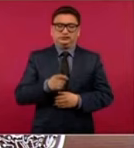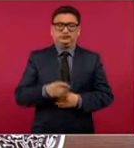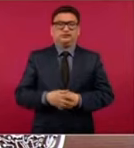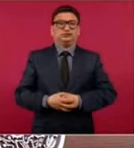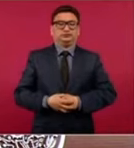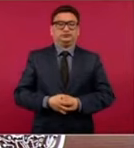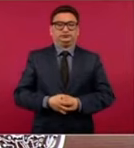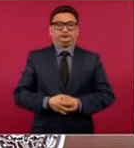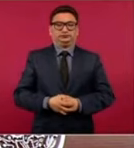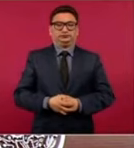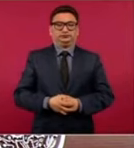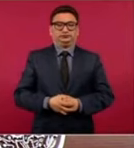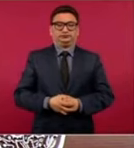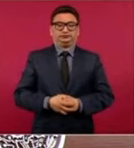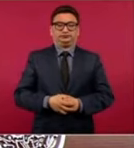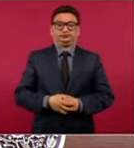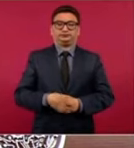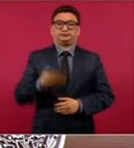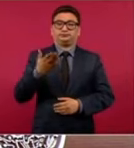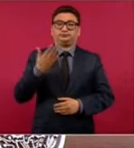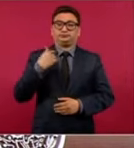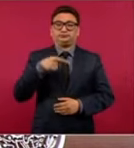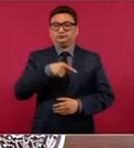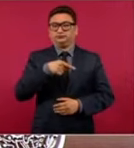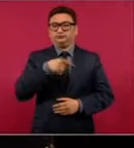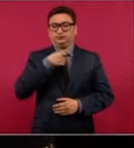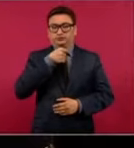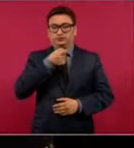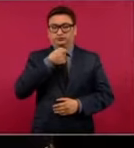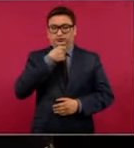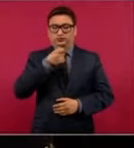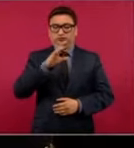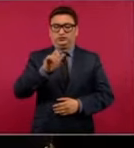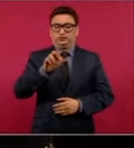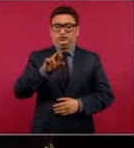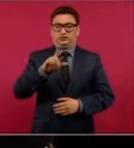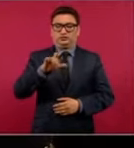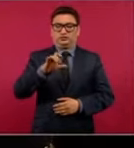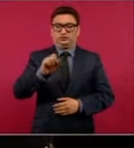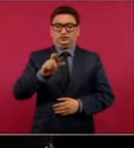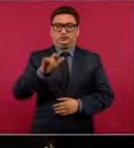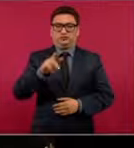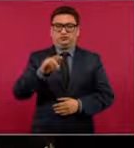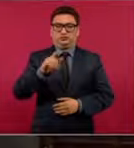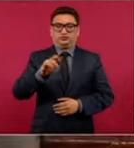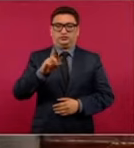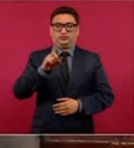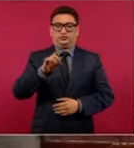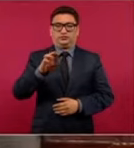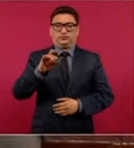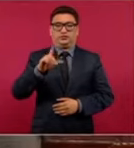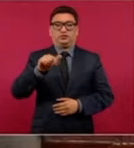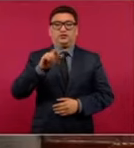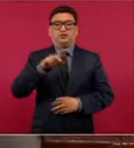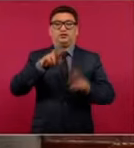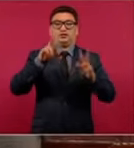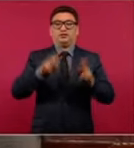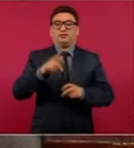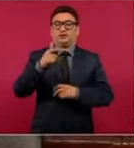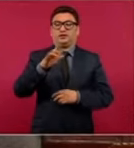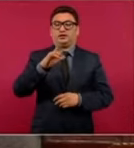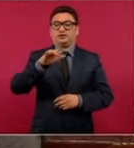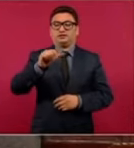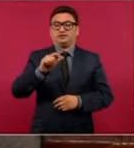de un reportaje de Carlos Loret de Mola sobre García Luna, un editorial,